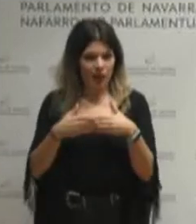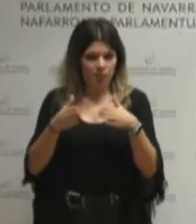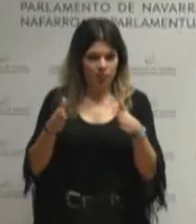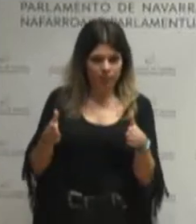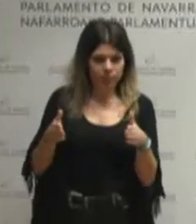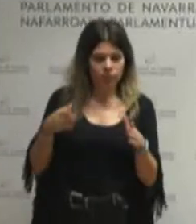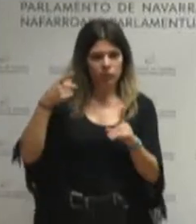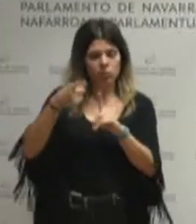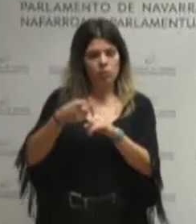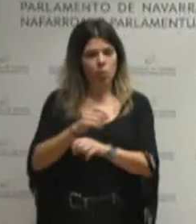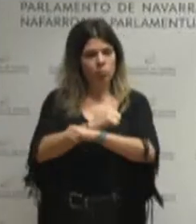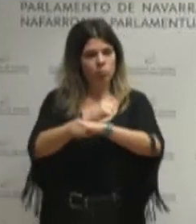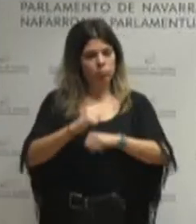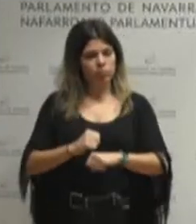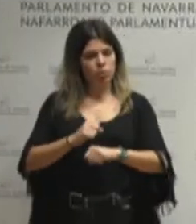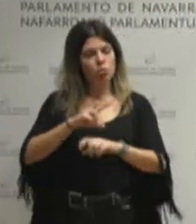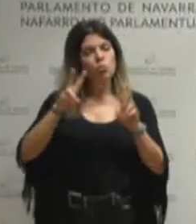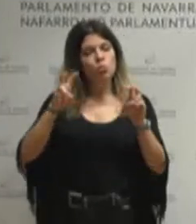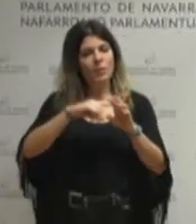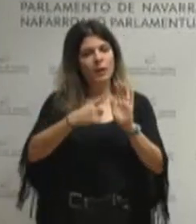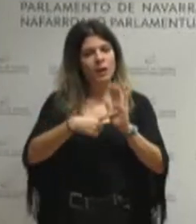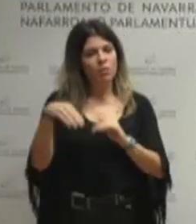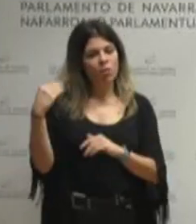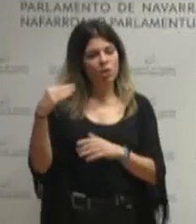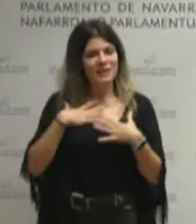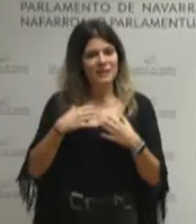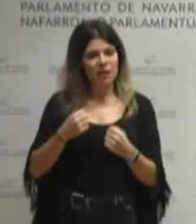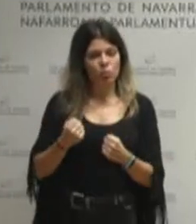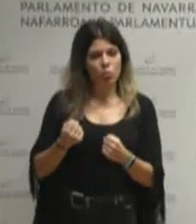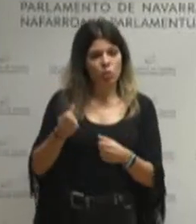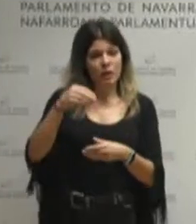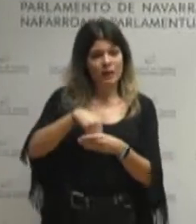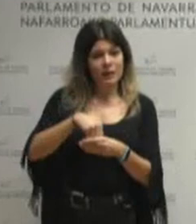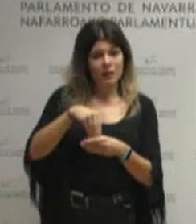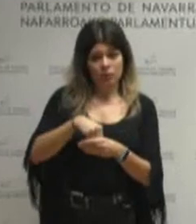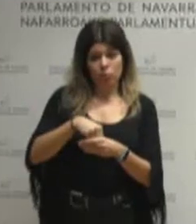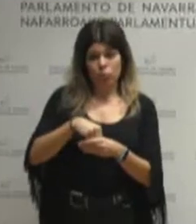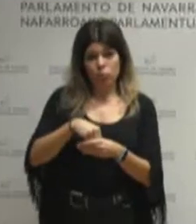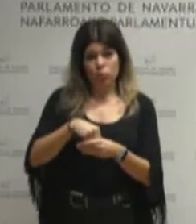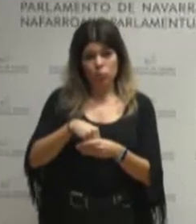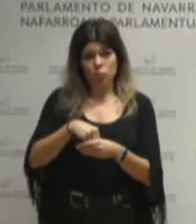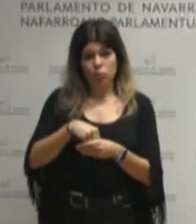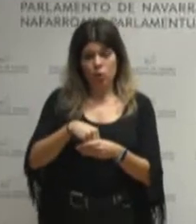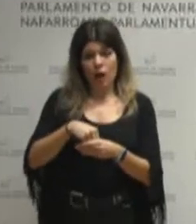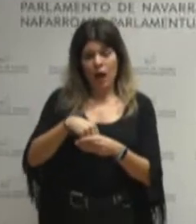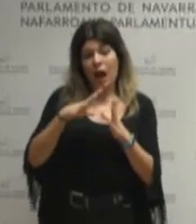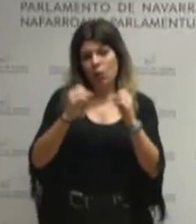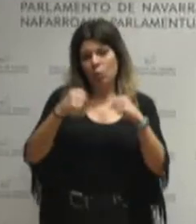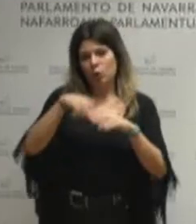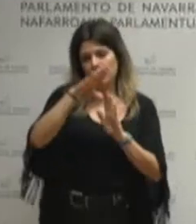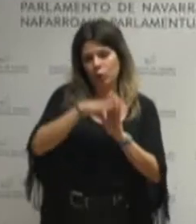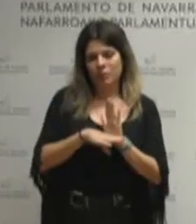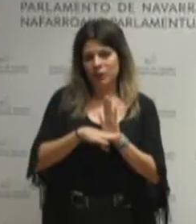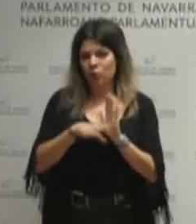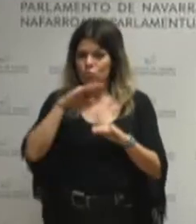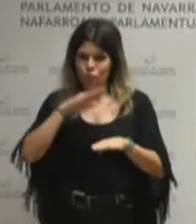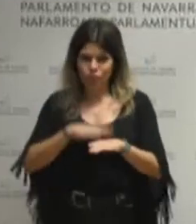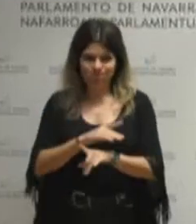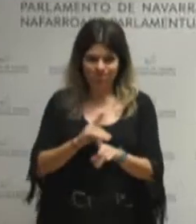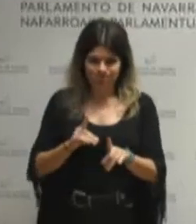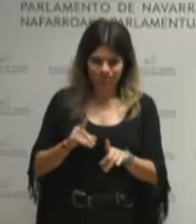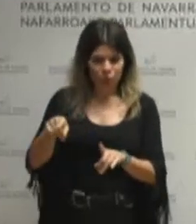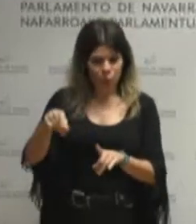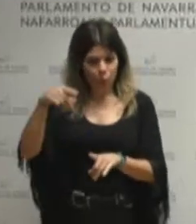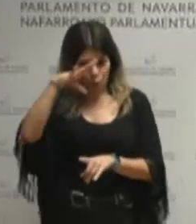las bases de una nueva ley foral de salud dentro de los incumplimientos de ese acuerdo programático señora Chivite se lo ha olvidado mencionar esta cuestión que es